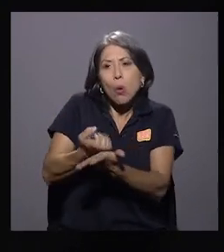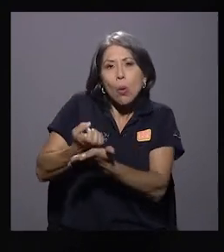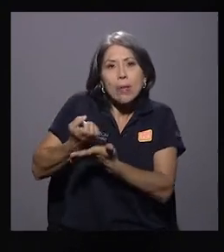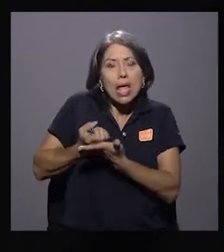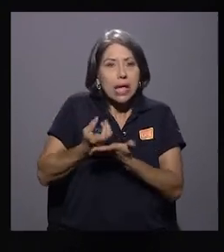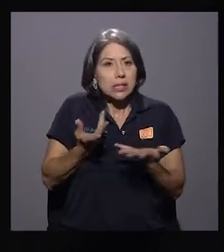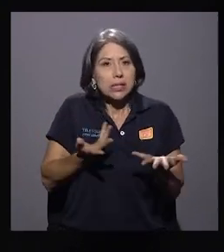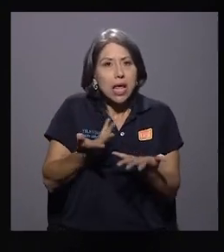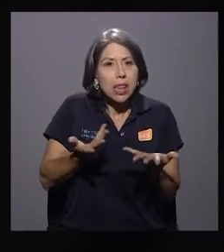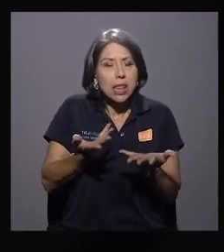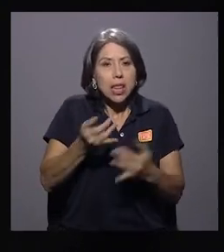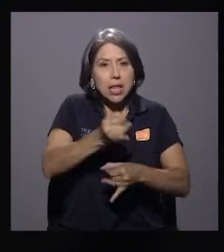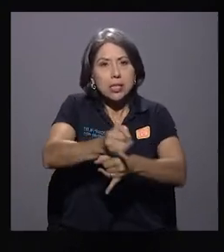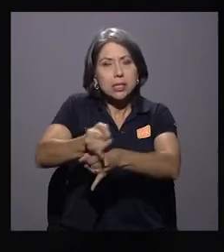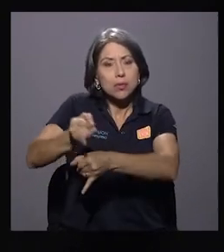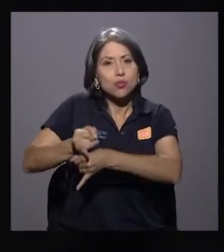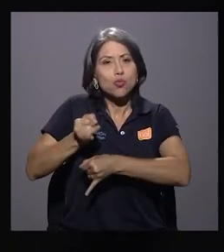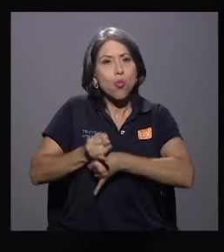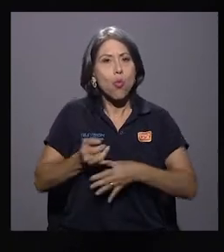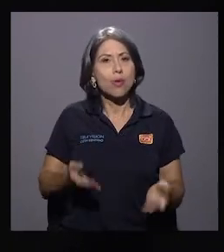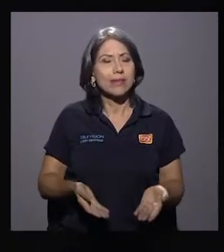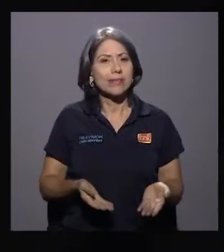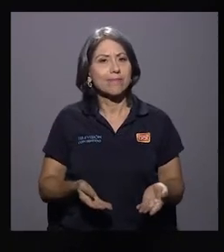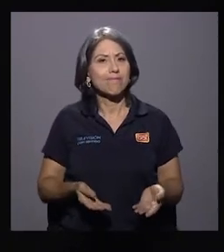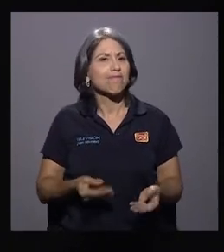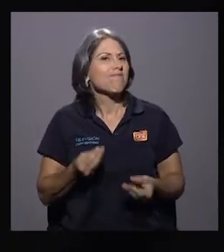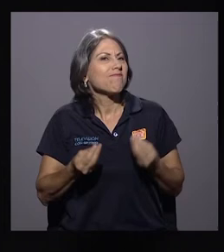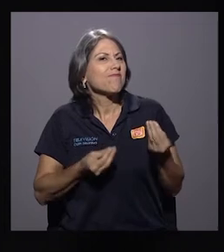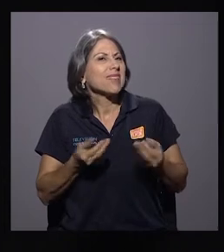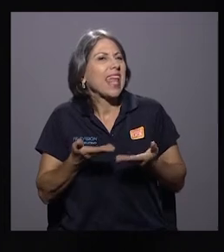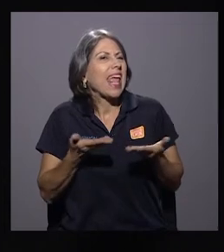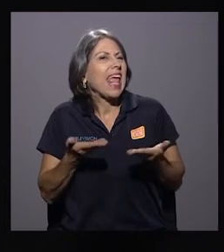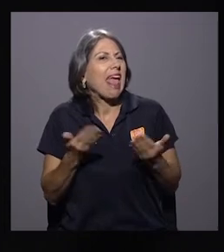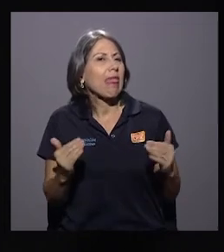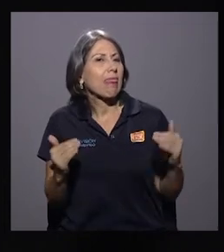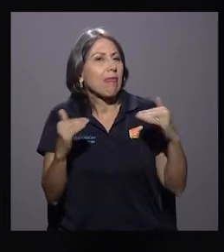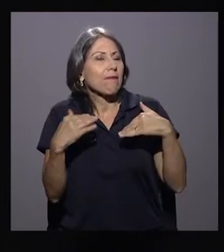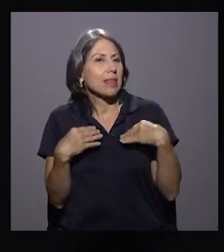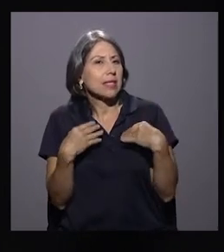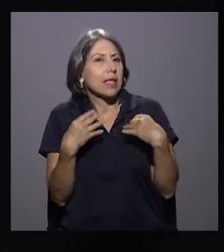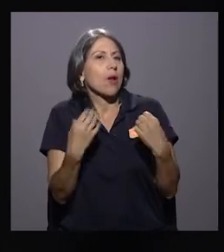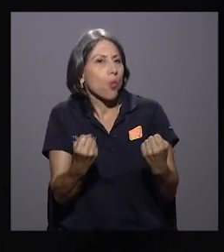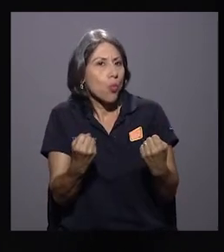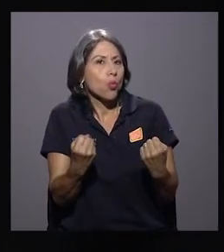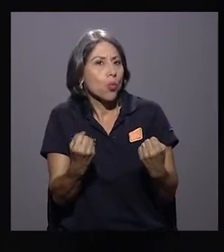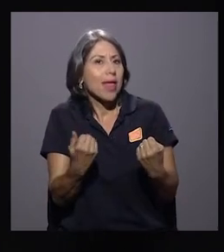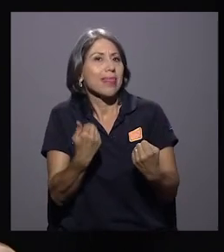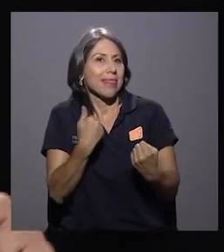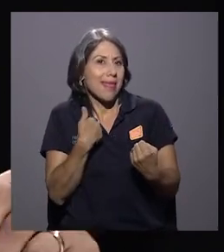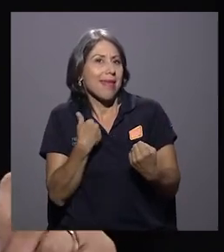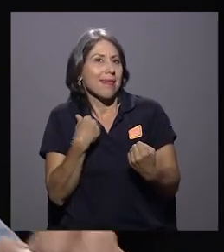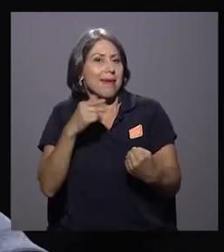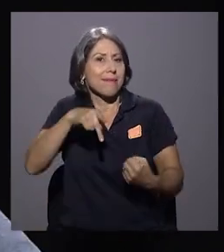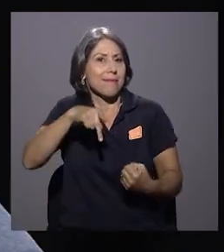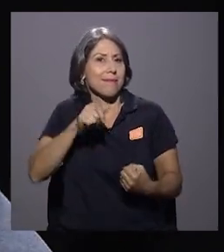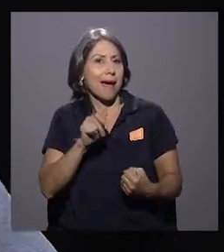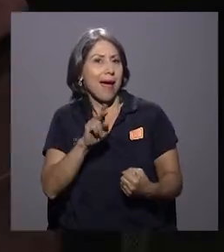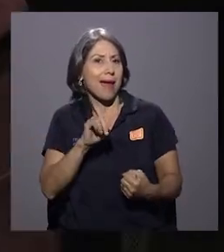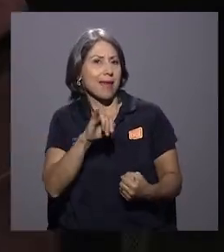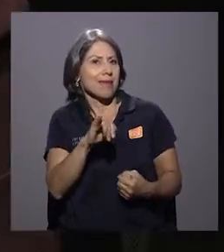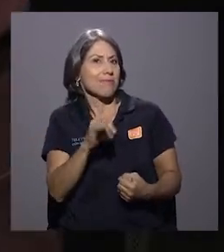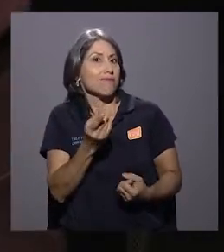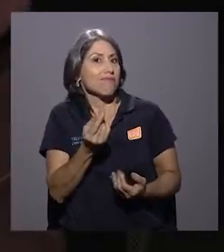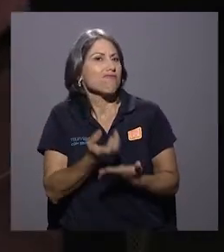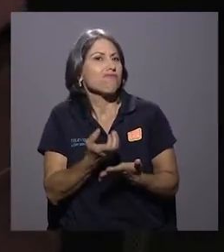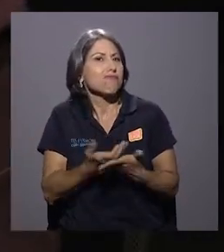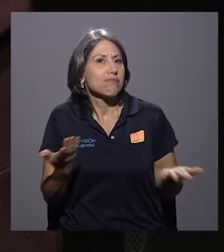instituciones. ¿Cuál es el grado de salud que tiene, en términos económicos, la institución que usted lidera? Sí,